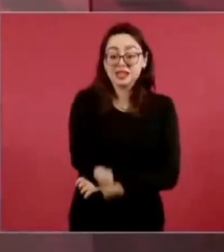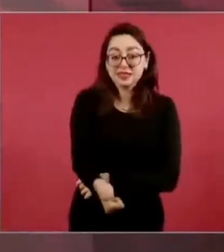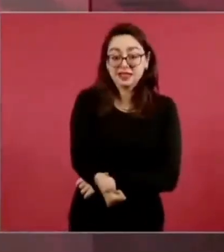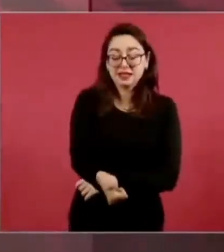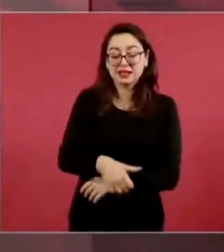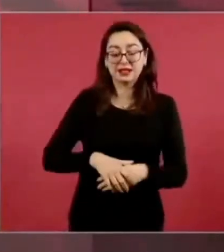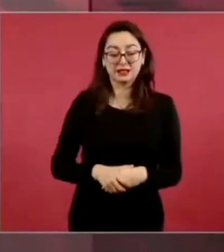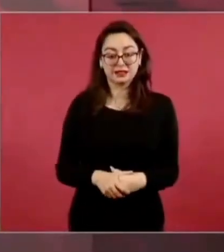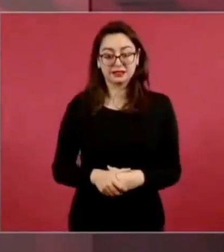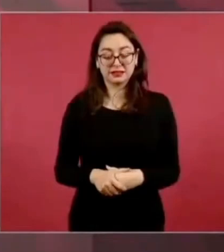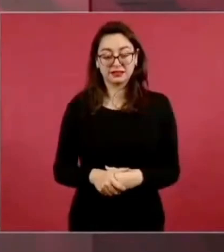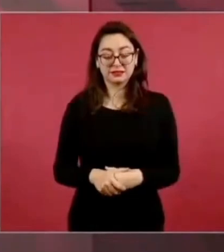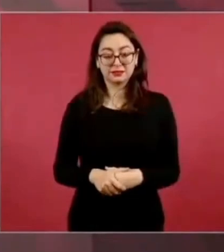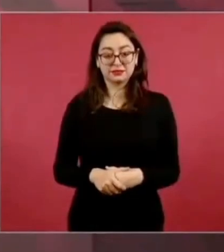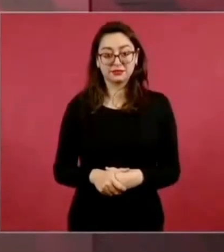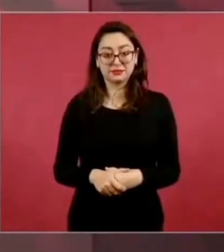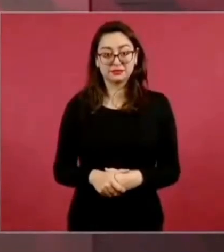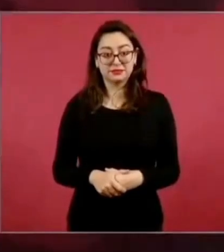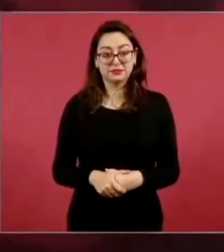que este